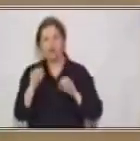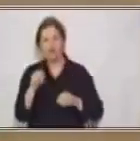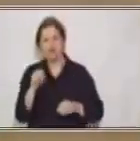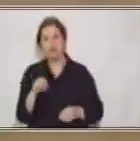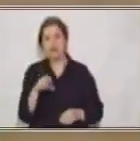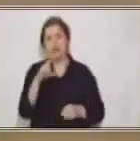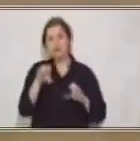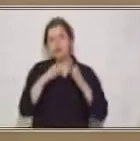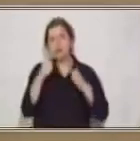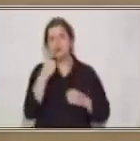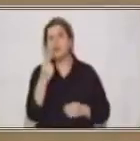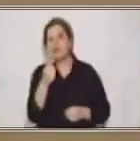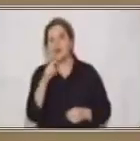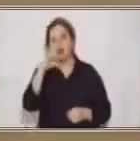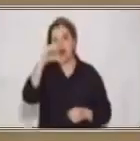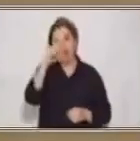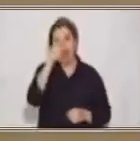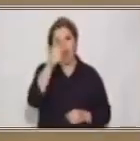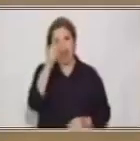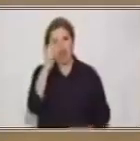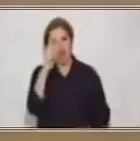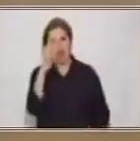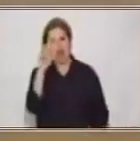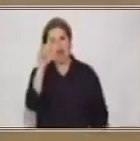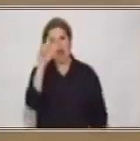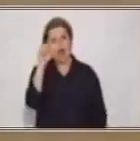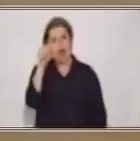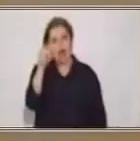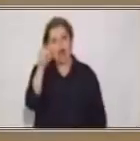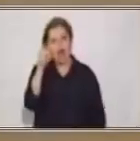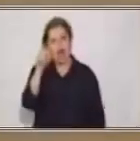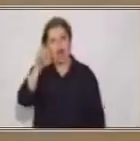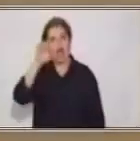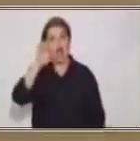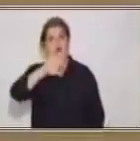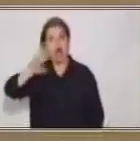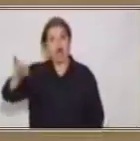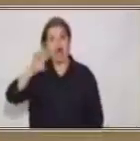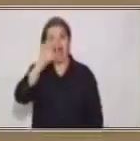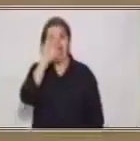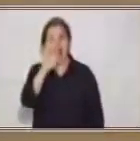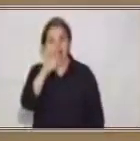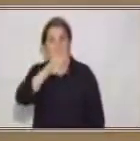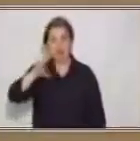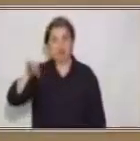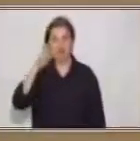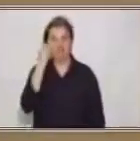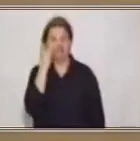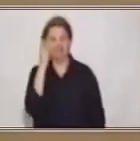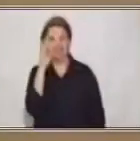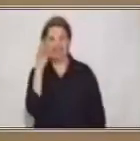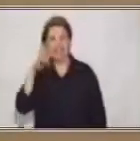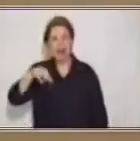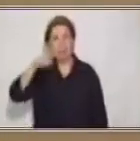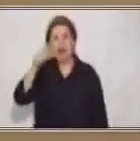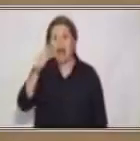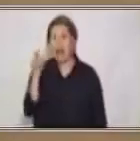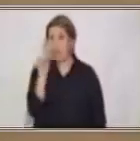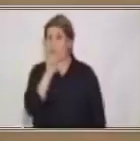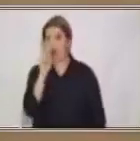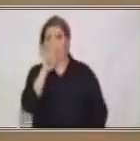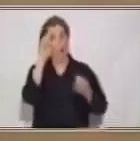que si voy a unir o anexar esta palabra con otra que inicie con i, no puedo usar la i griega.